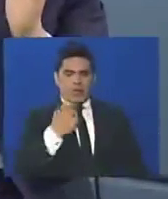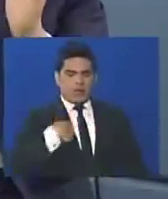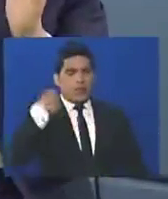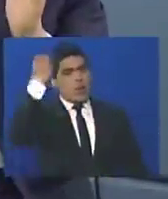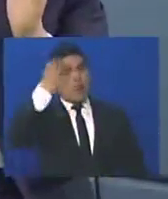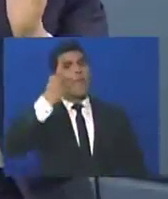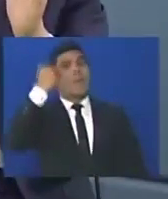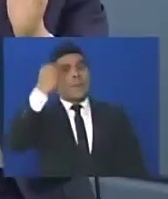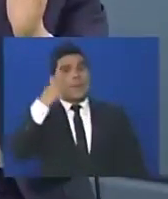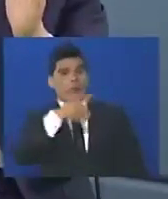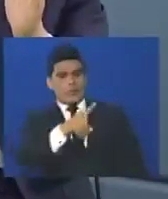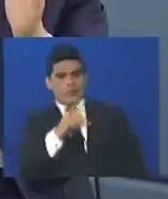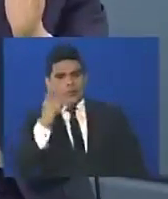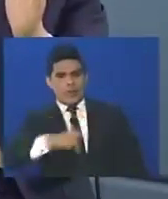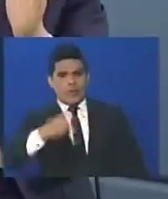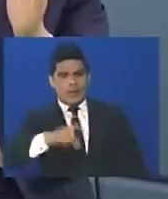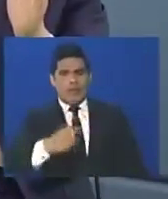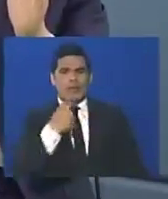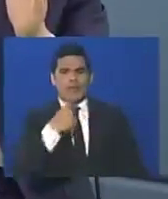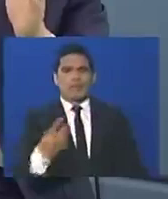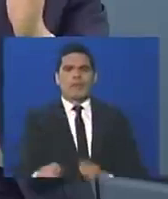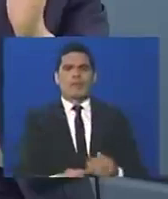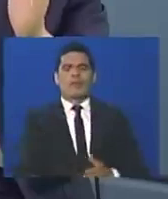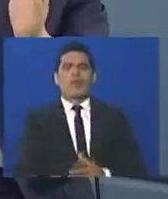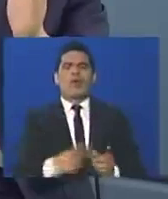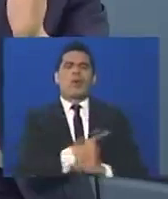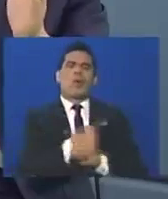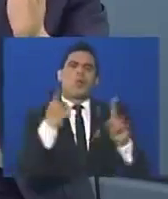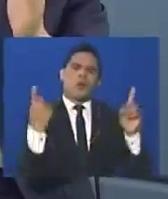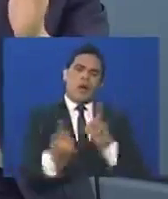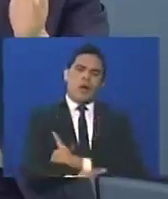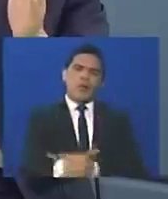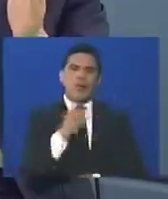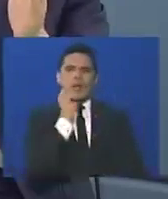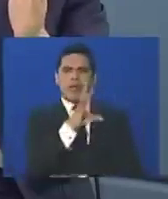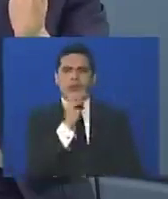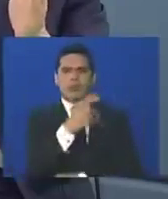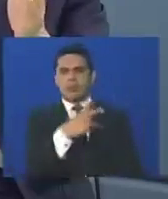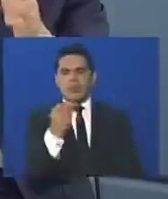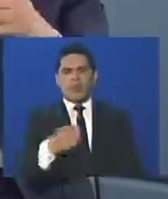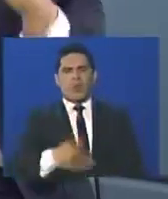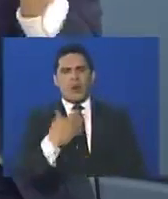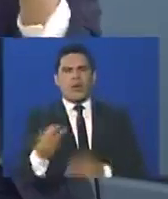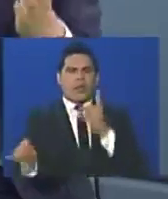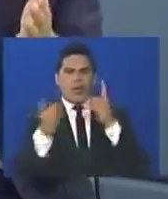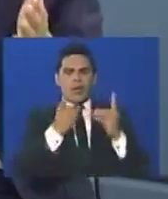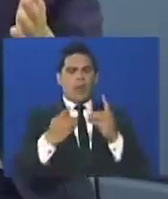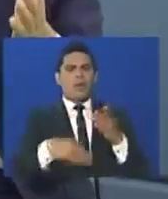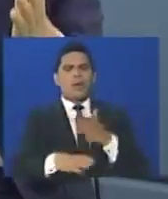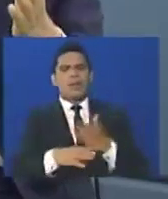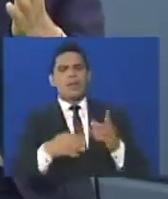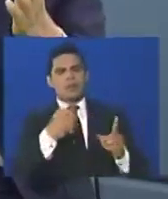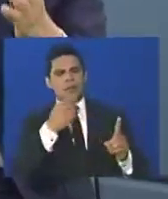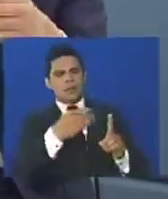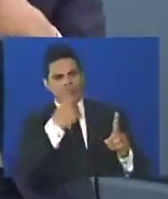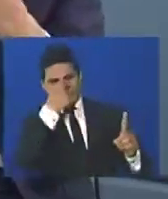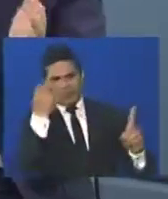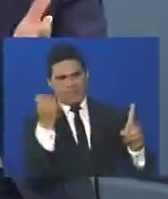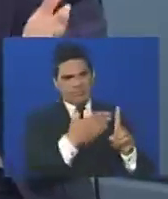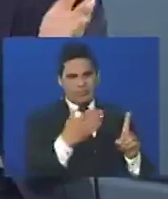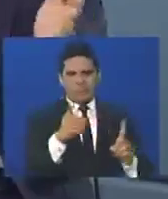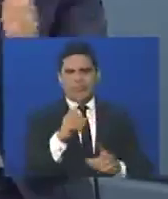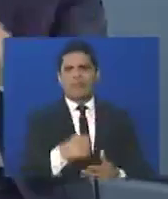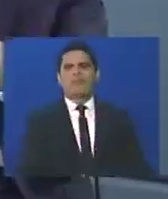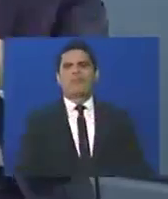opinión, que es la que tú requieres, la que tú solicitas, es un cambio en su discurso, no se puede dialogar, mientras tú estás insultando al otro, mientras tú estás